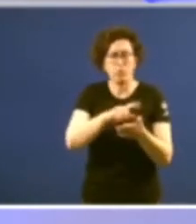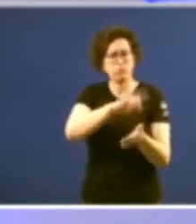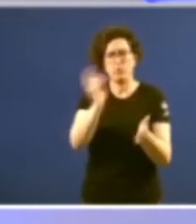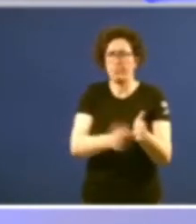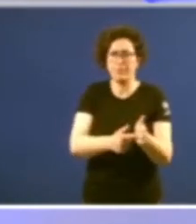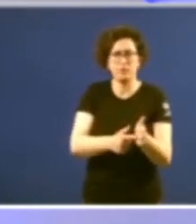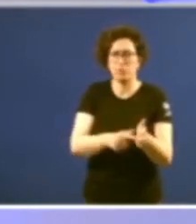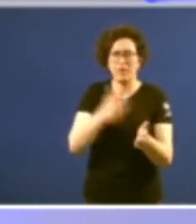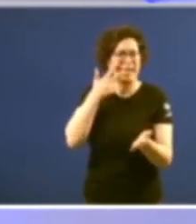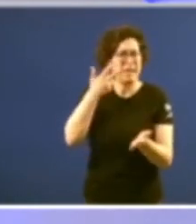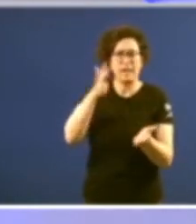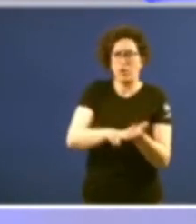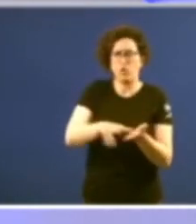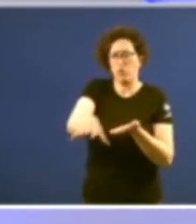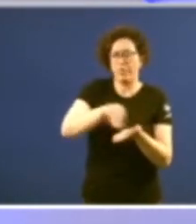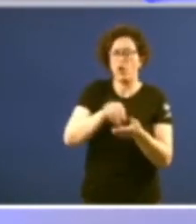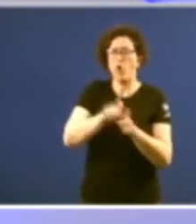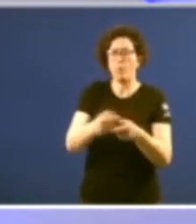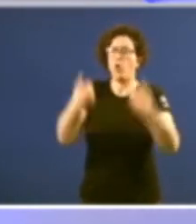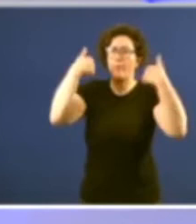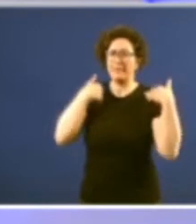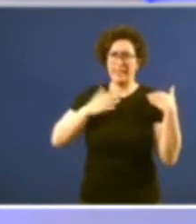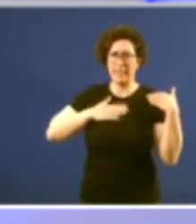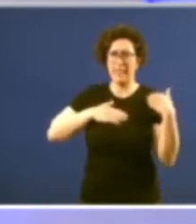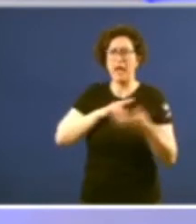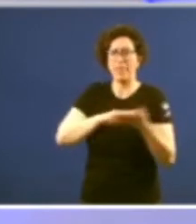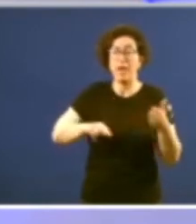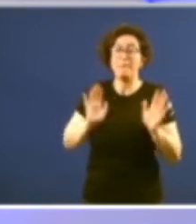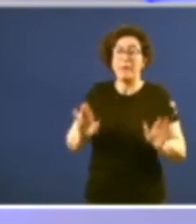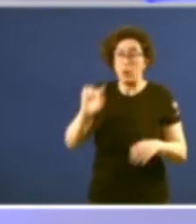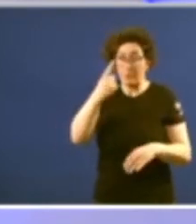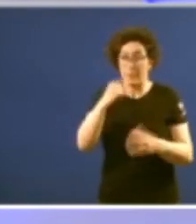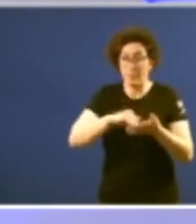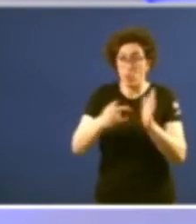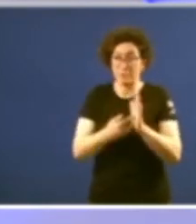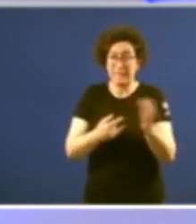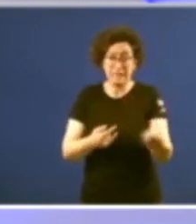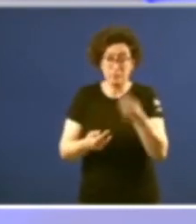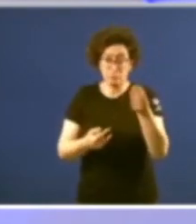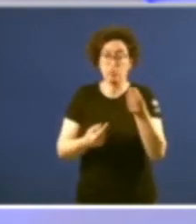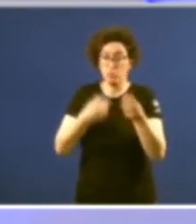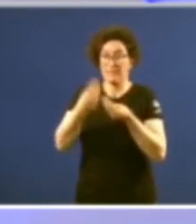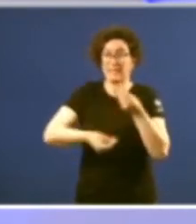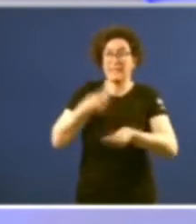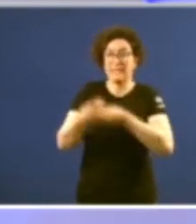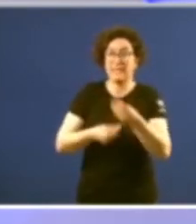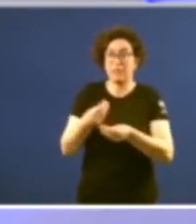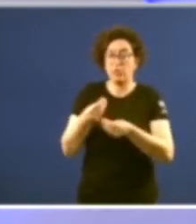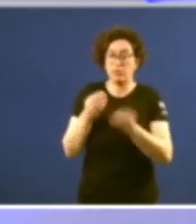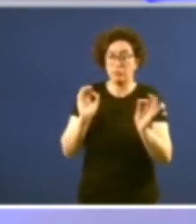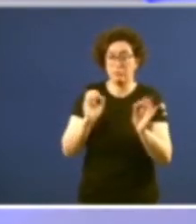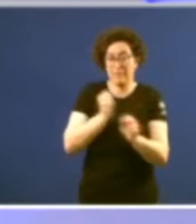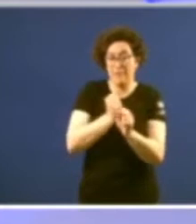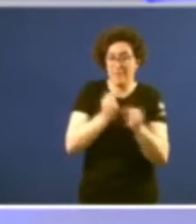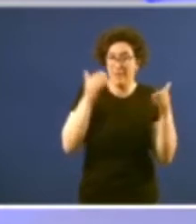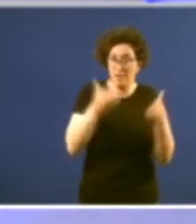recollido como competencia de Galicia pero o primeiro proxecto que se leva a traballar